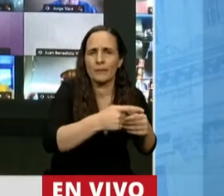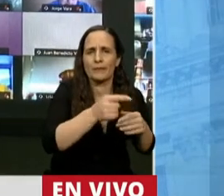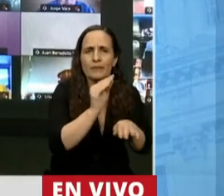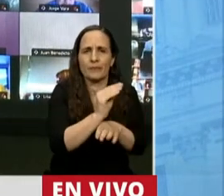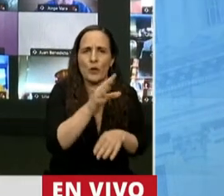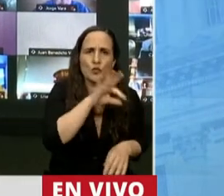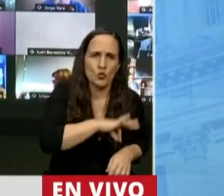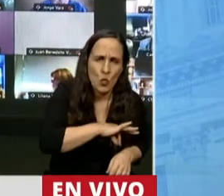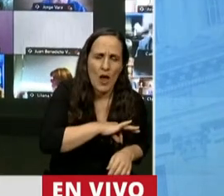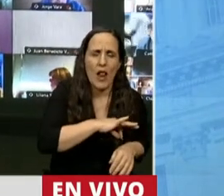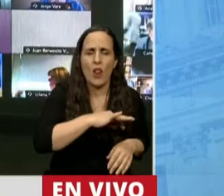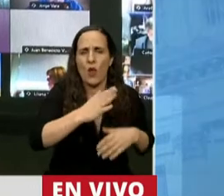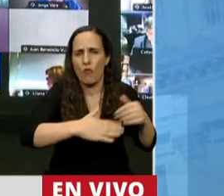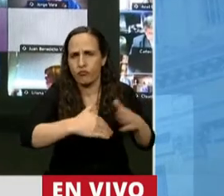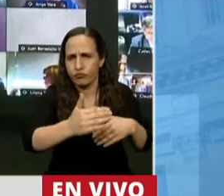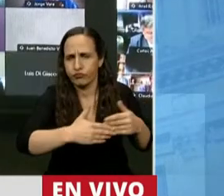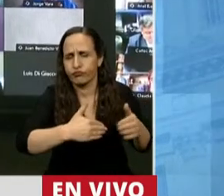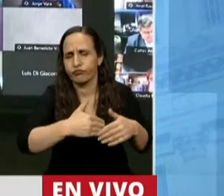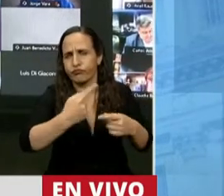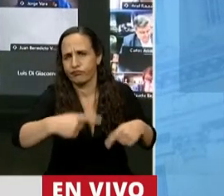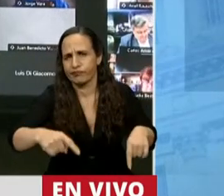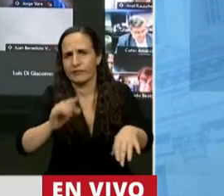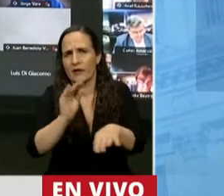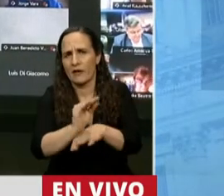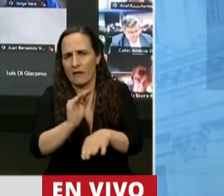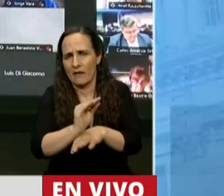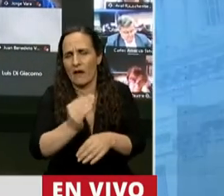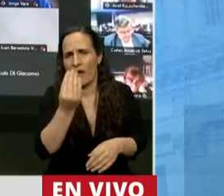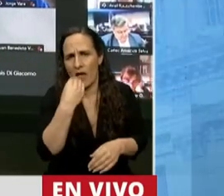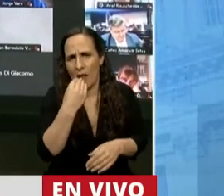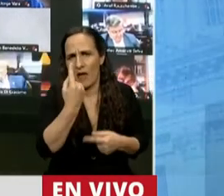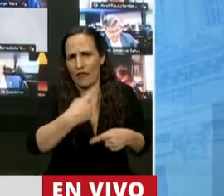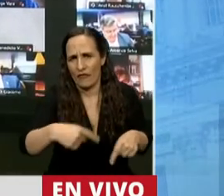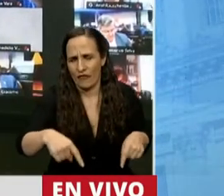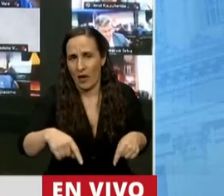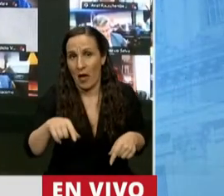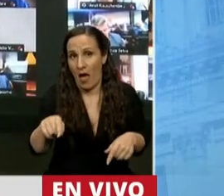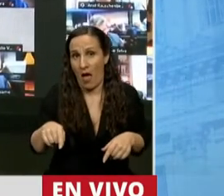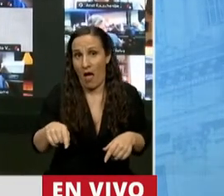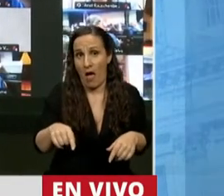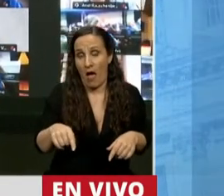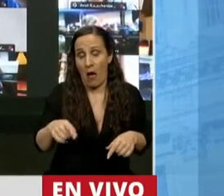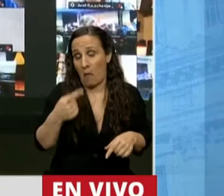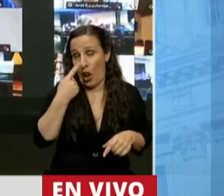equipamiento, hay mantenimiento, hay alimentos, hoy todo eso no les importa.